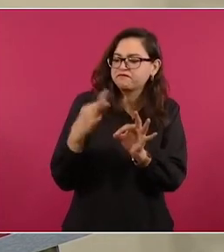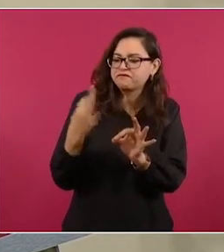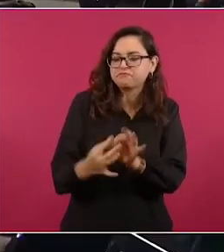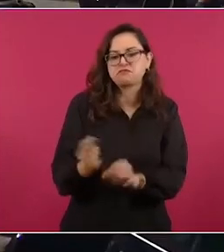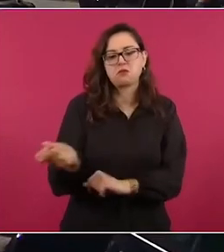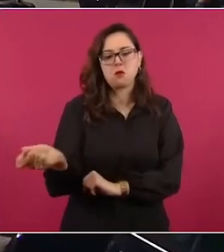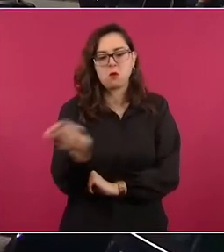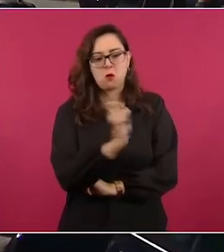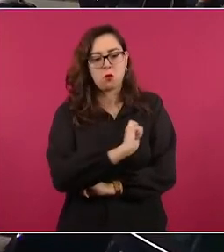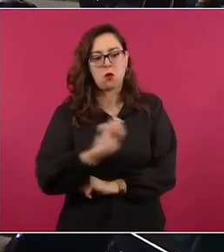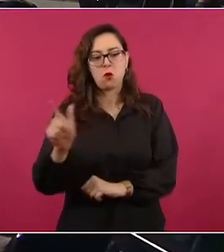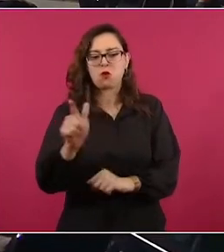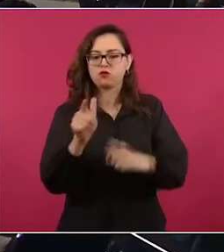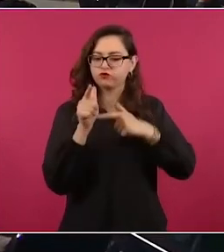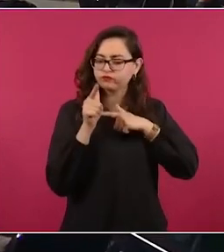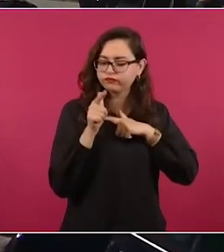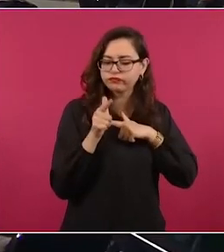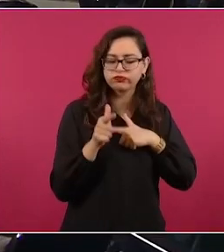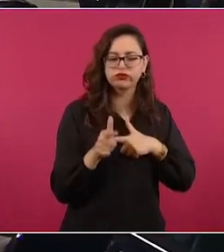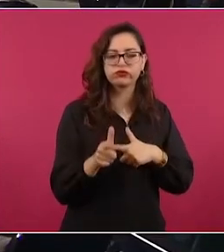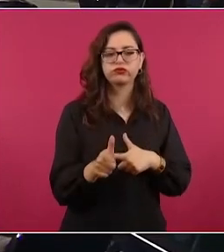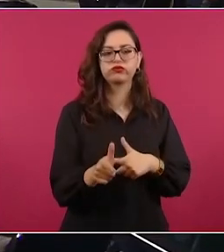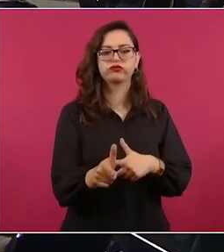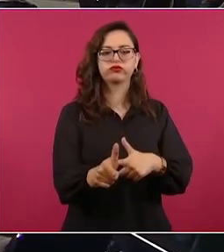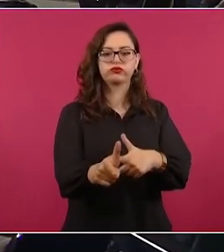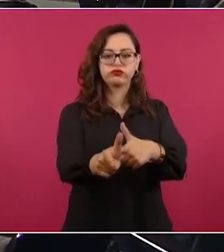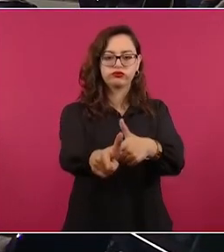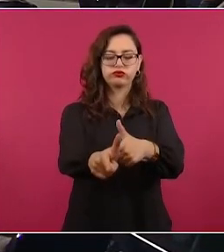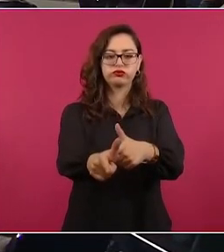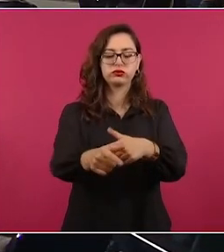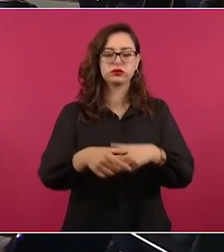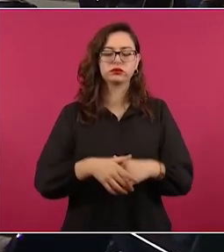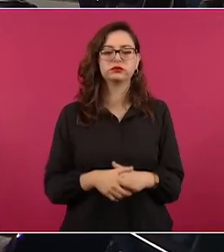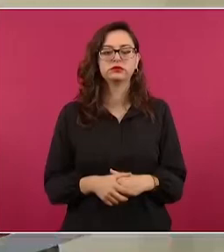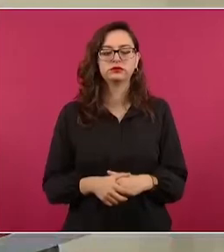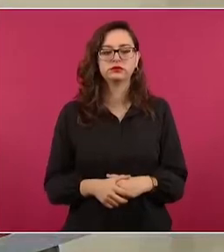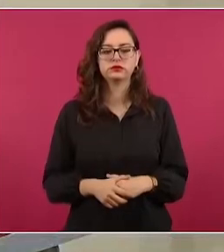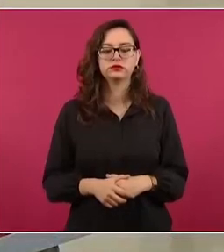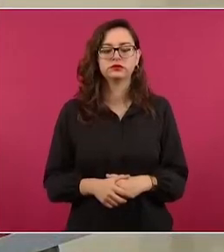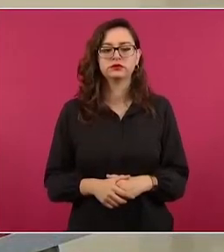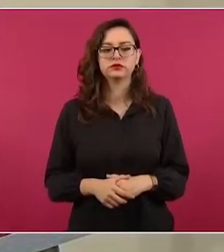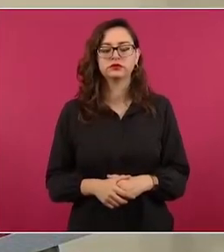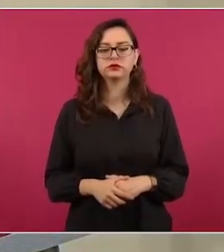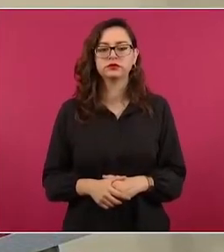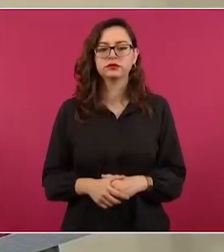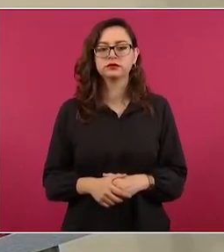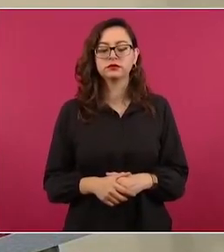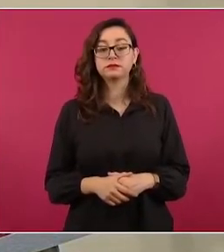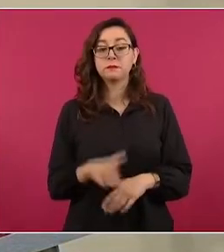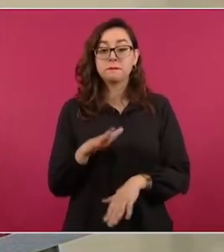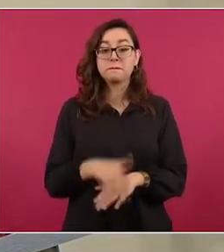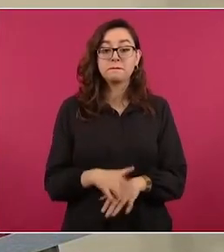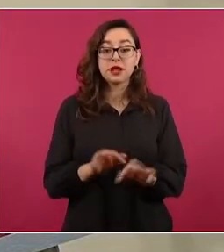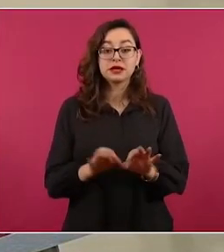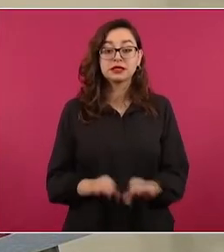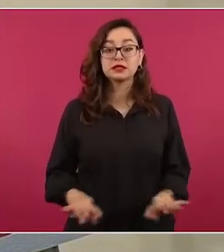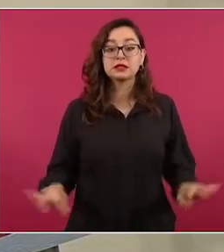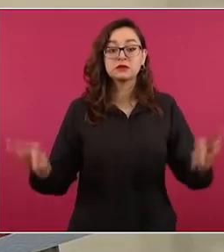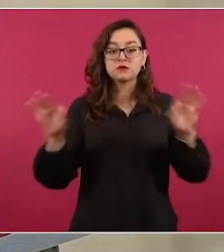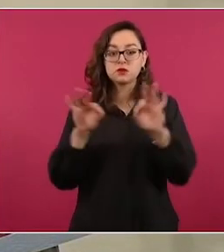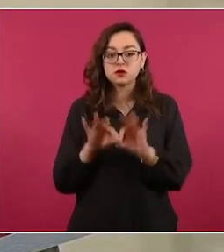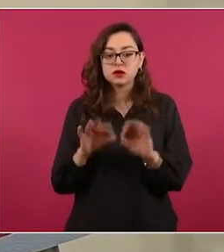y sobre todo que no se